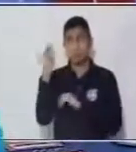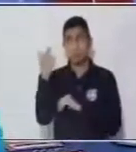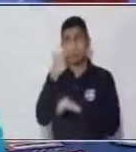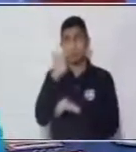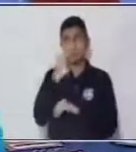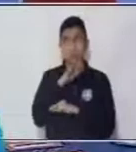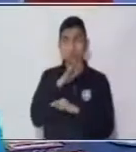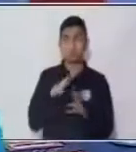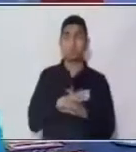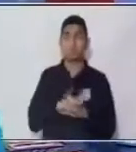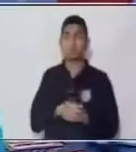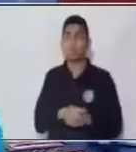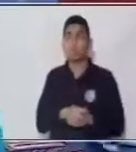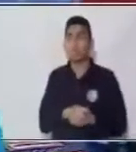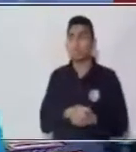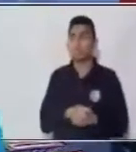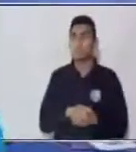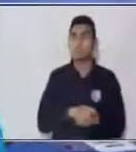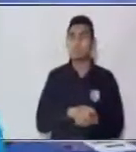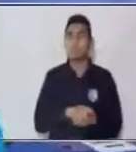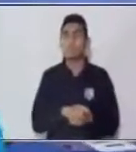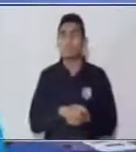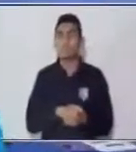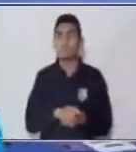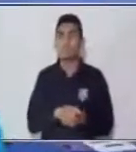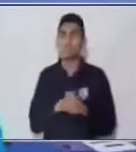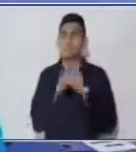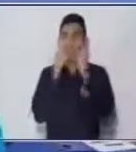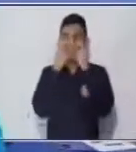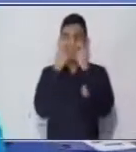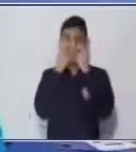casilla doce Vamos de nuevo